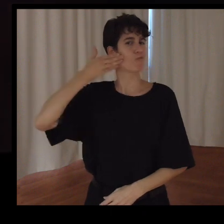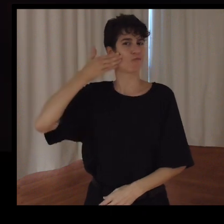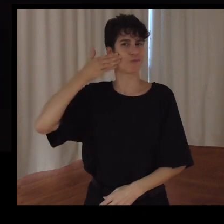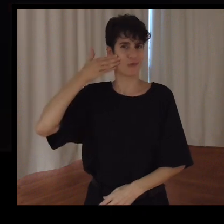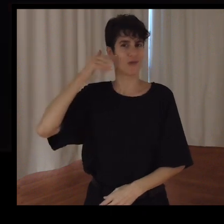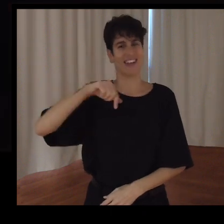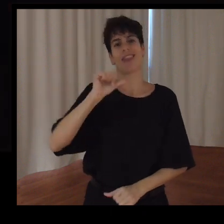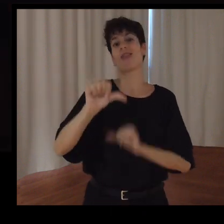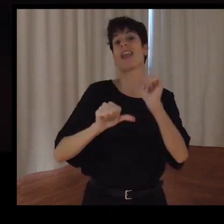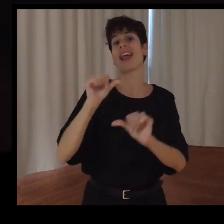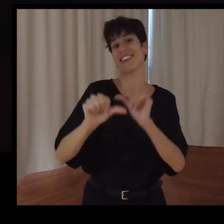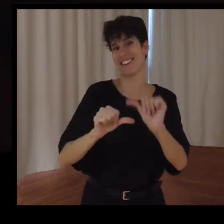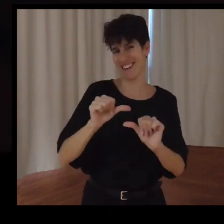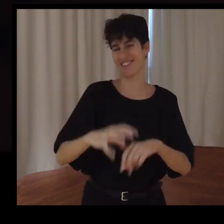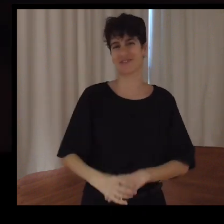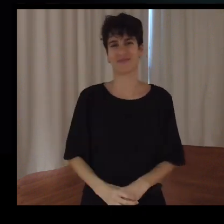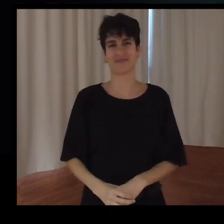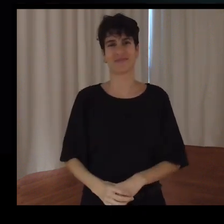Genuina. Bastante. Sí.